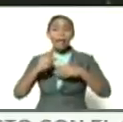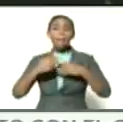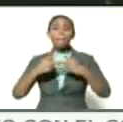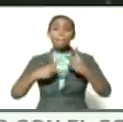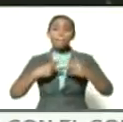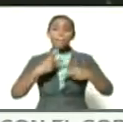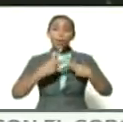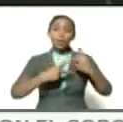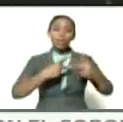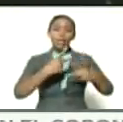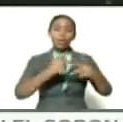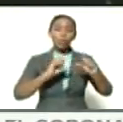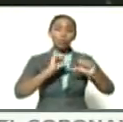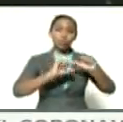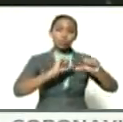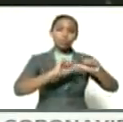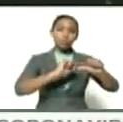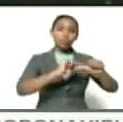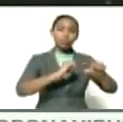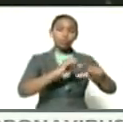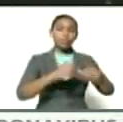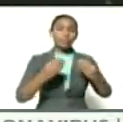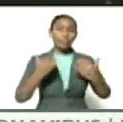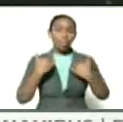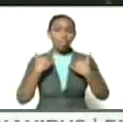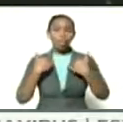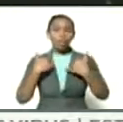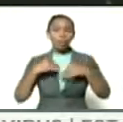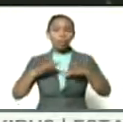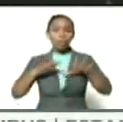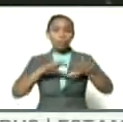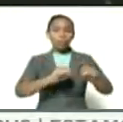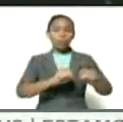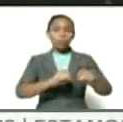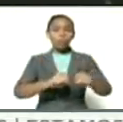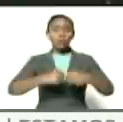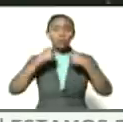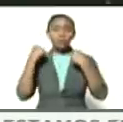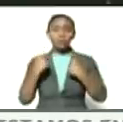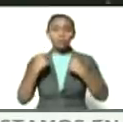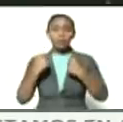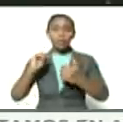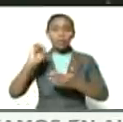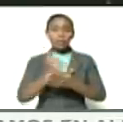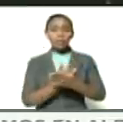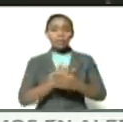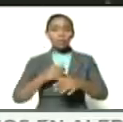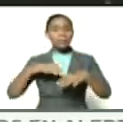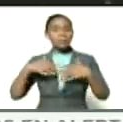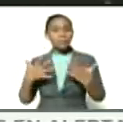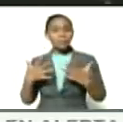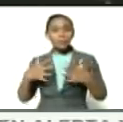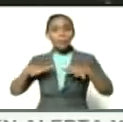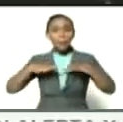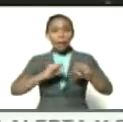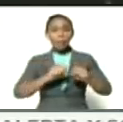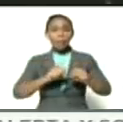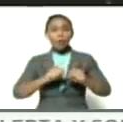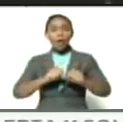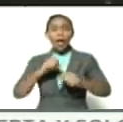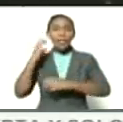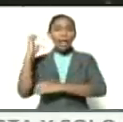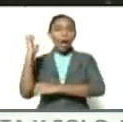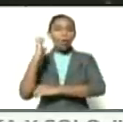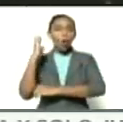tortuoso de conquista y exterminio por parte del imperialismo europeo